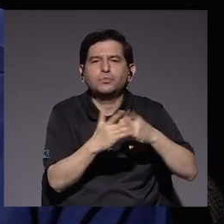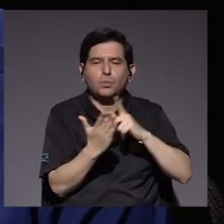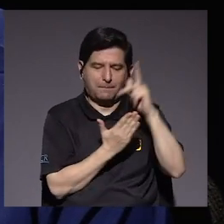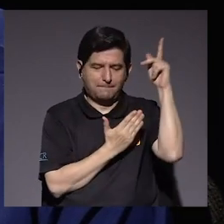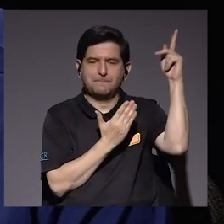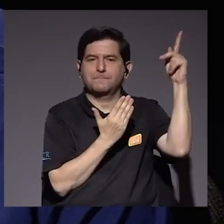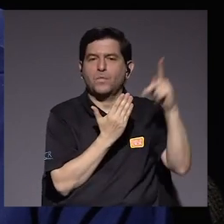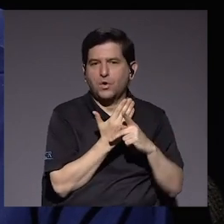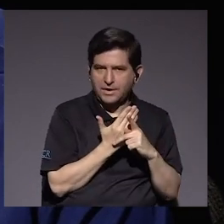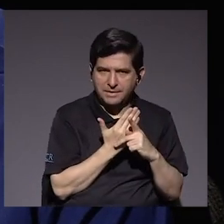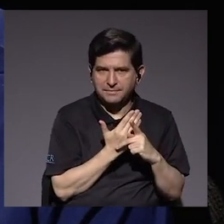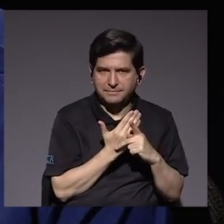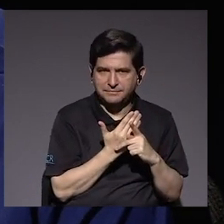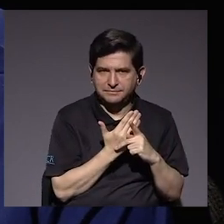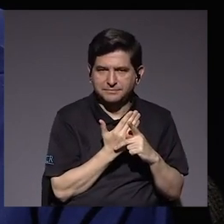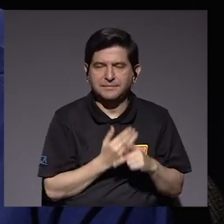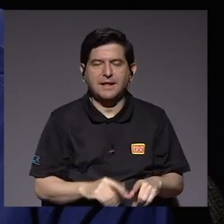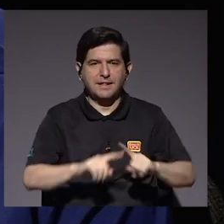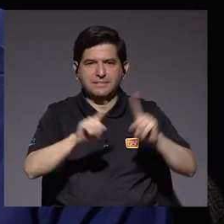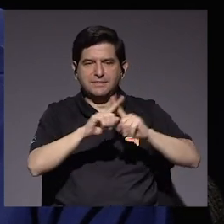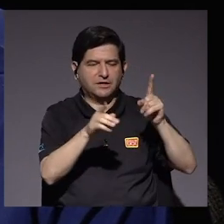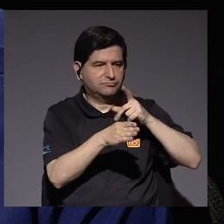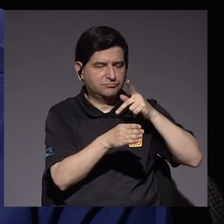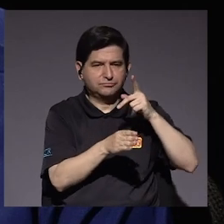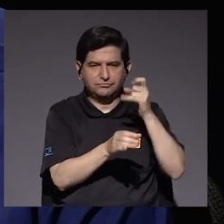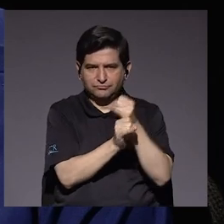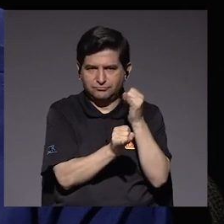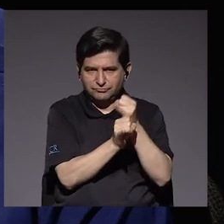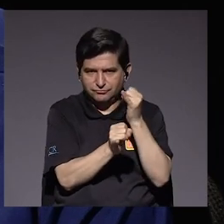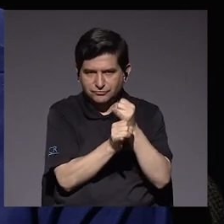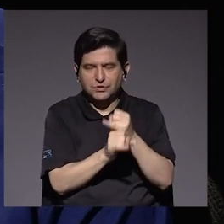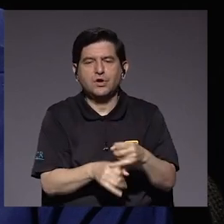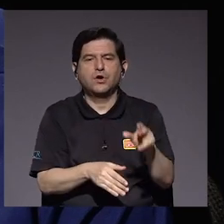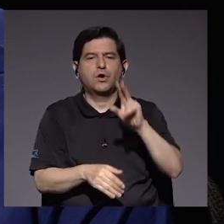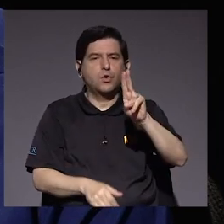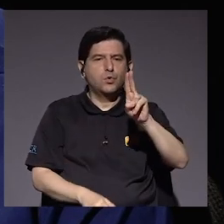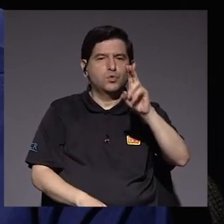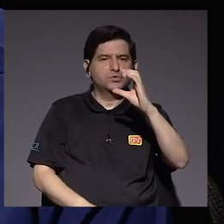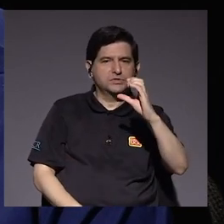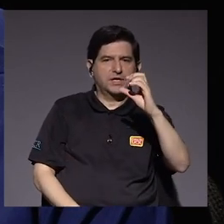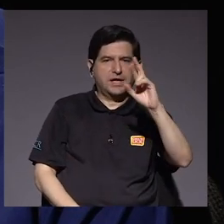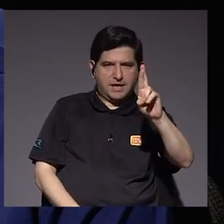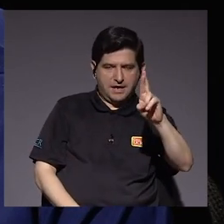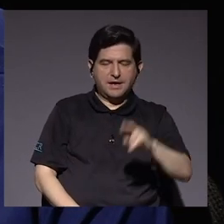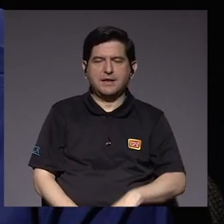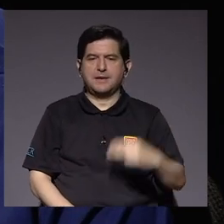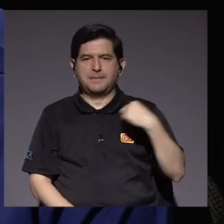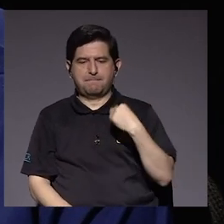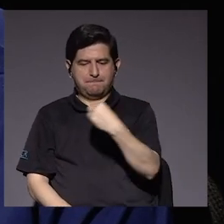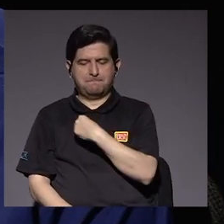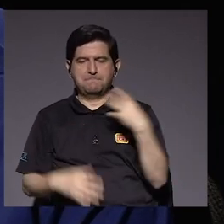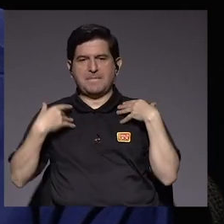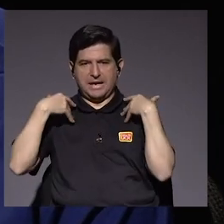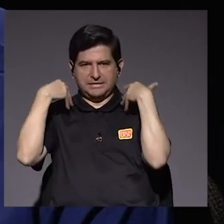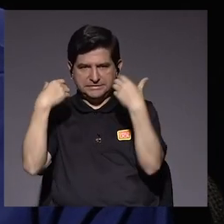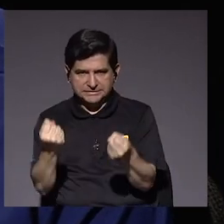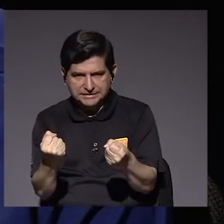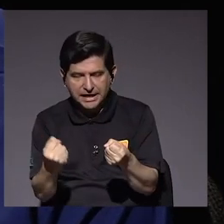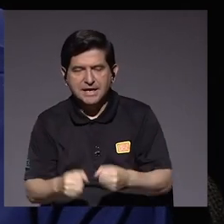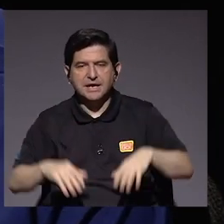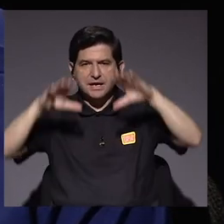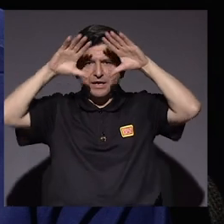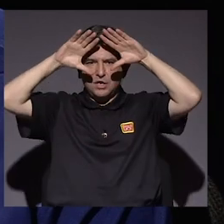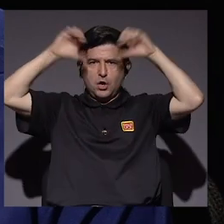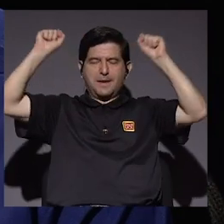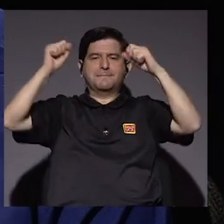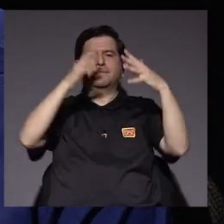de un programa interinstitucional entre la Universidad de Costa Rica, el Ministerio de Salud y la